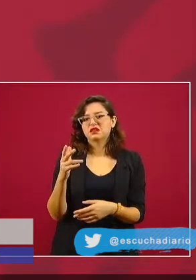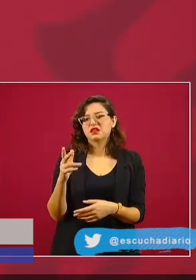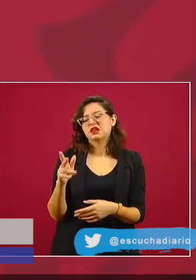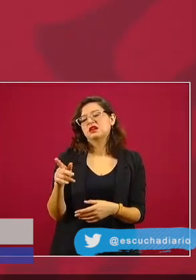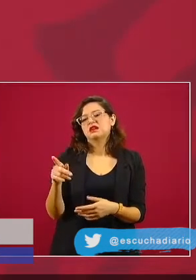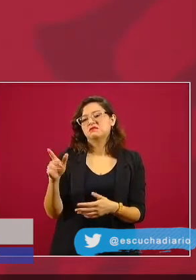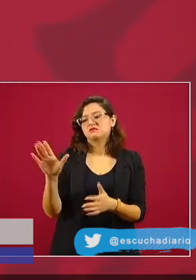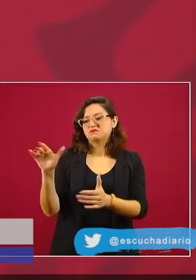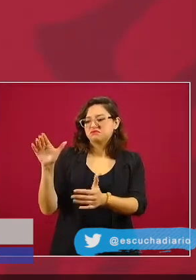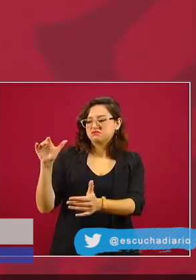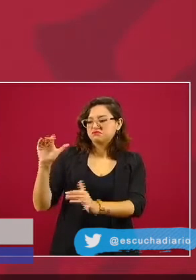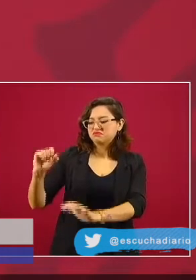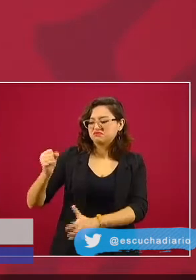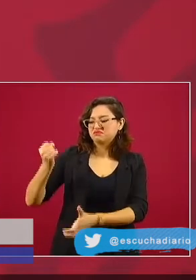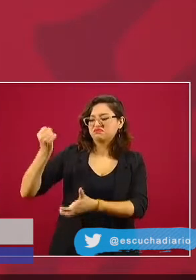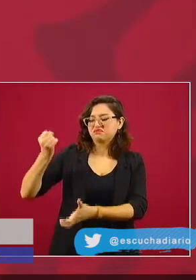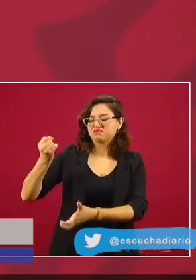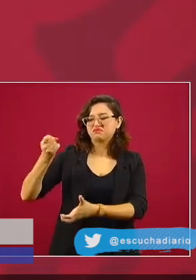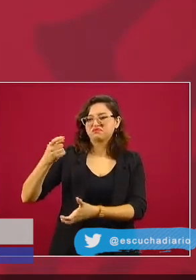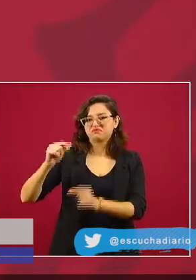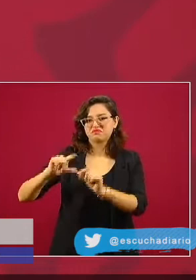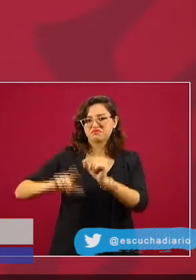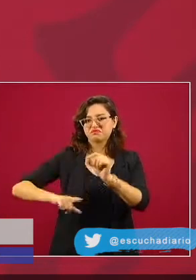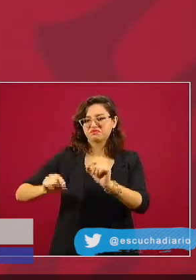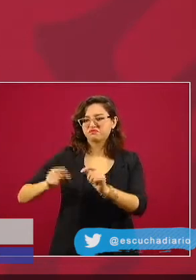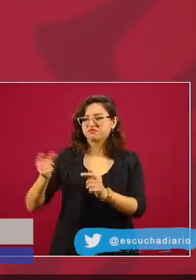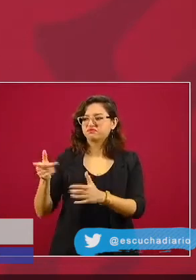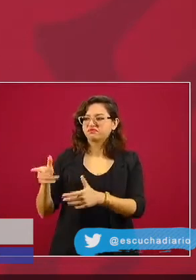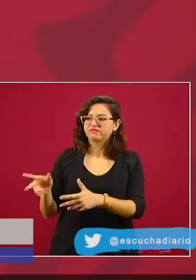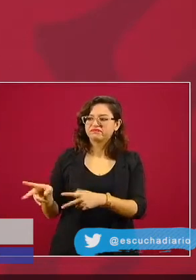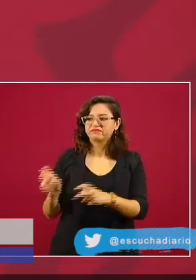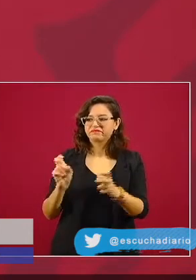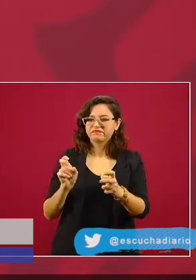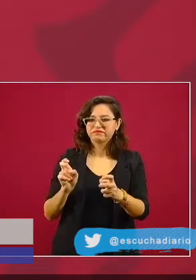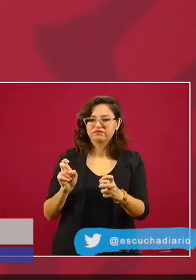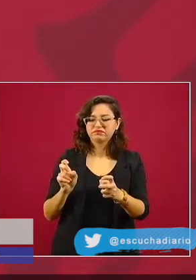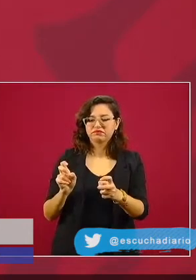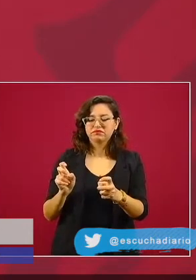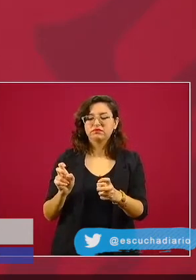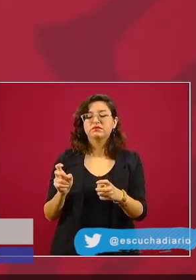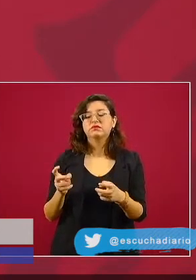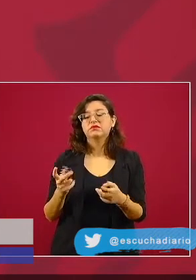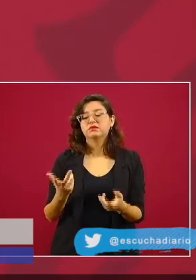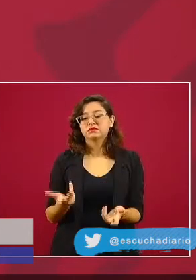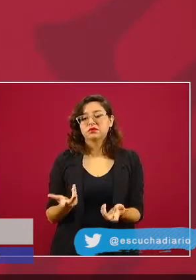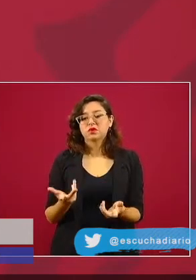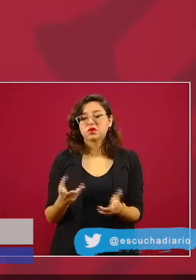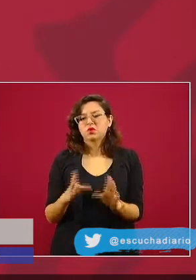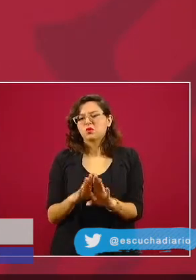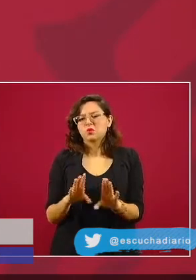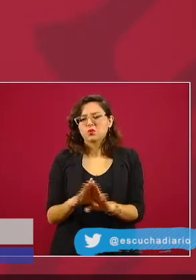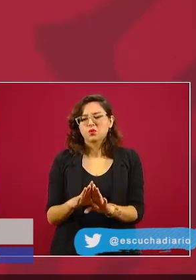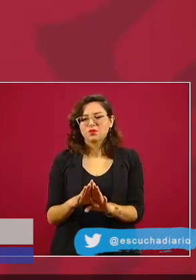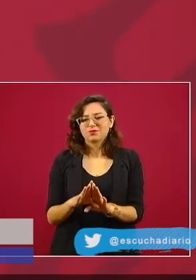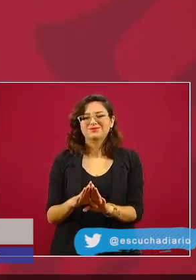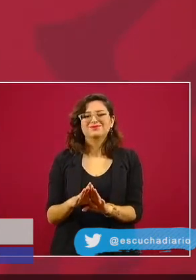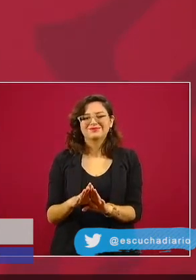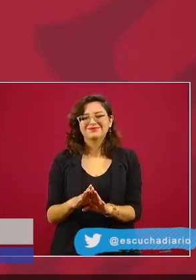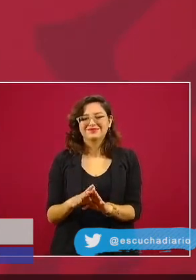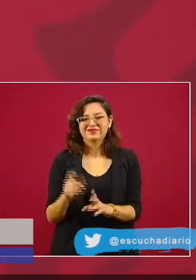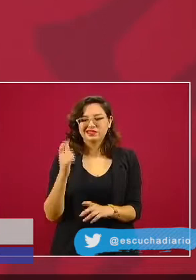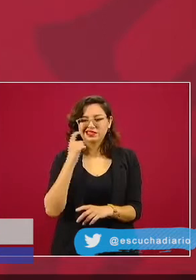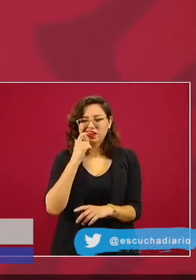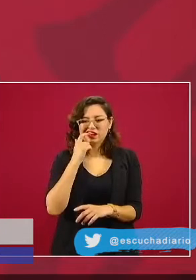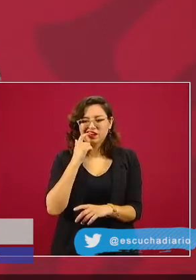en el informe presentado por que el buen rostro directora del sat se denunciará a 43 empresas que emitieron facturas por 93 mil